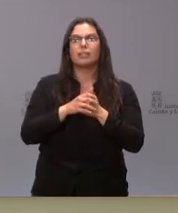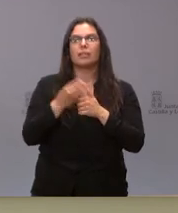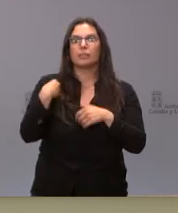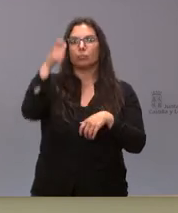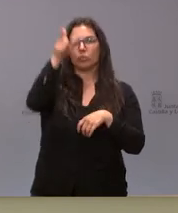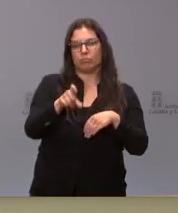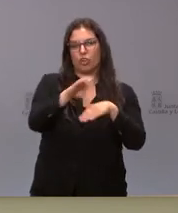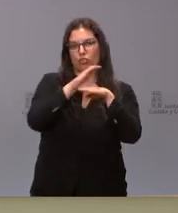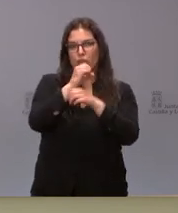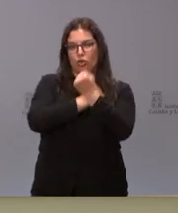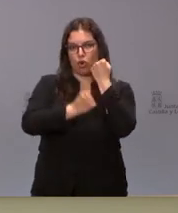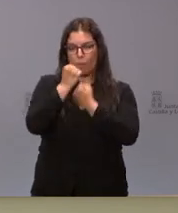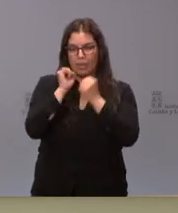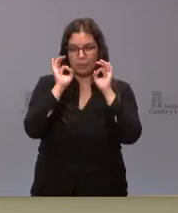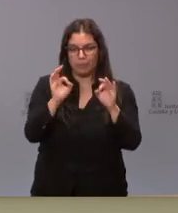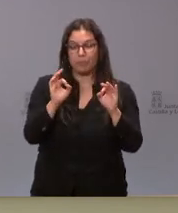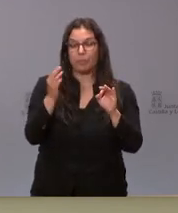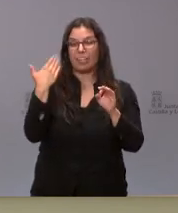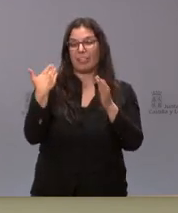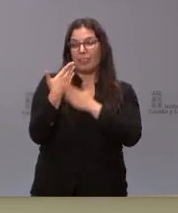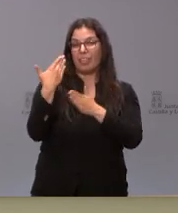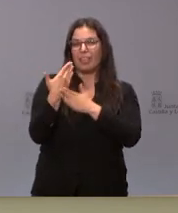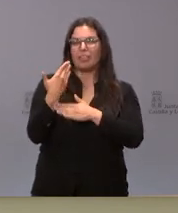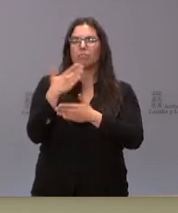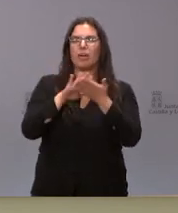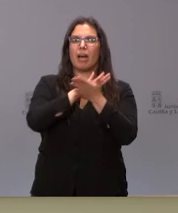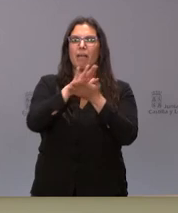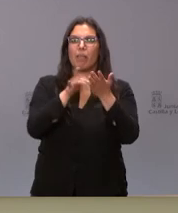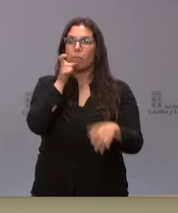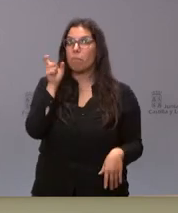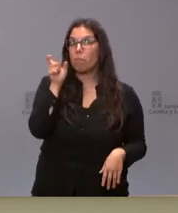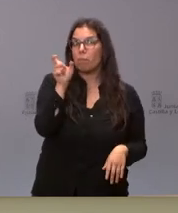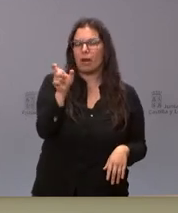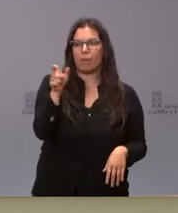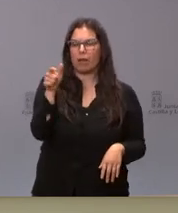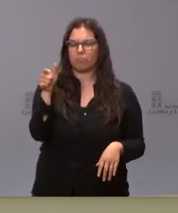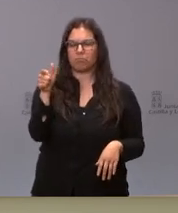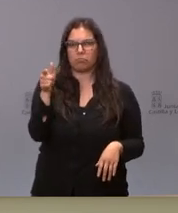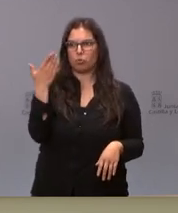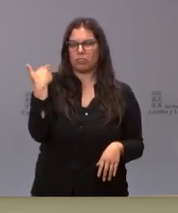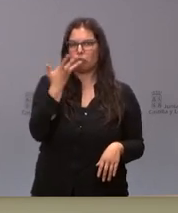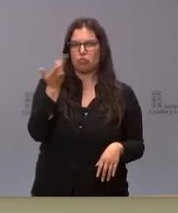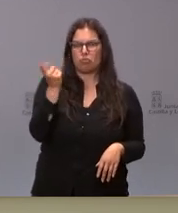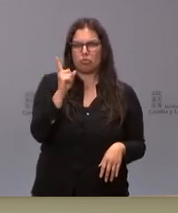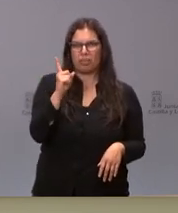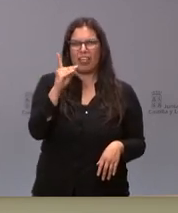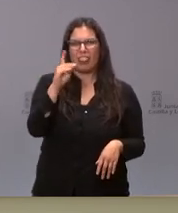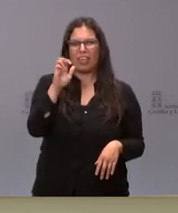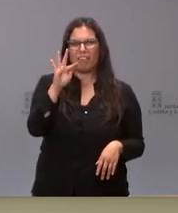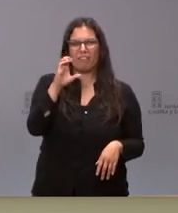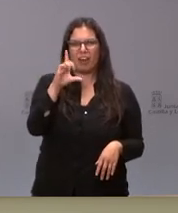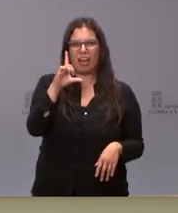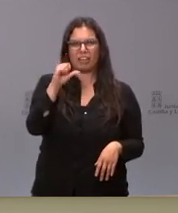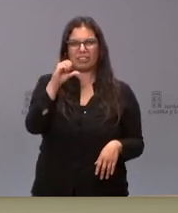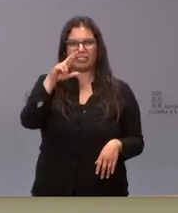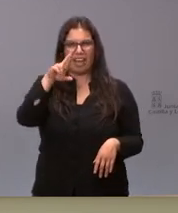de economía estos días se ha hablado de una palabra que yo la verdad es que me la he tenido que estudiar la de deflactar el